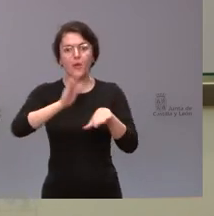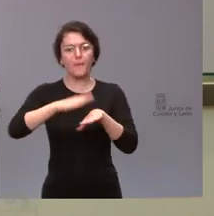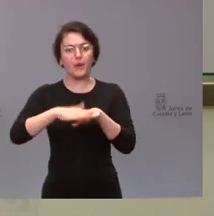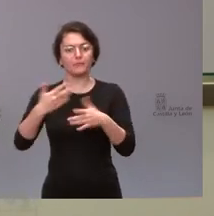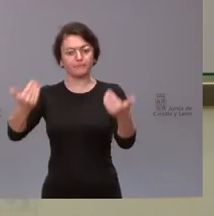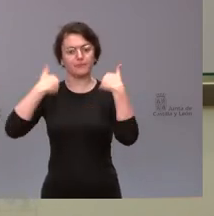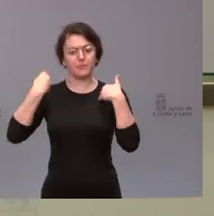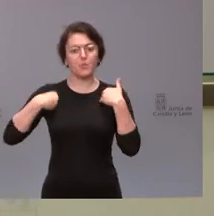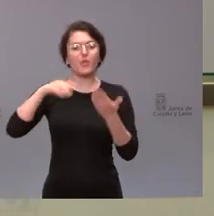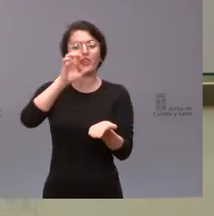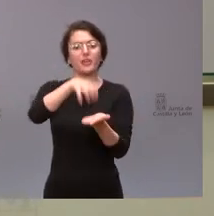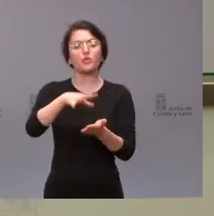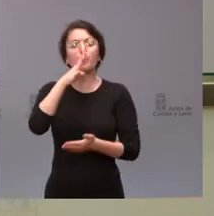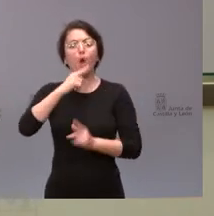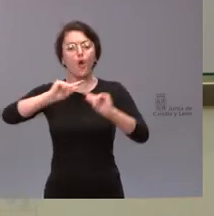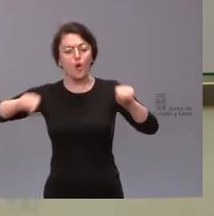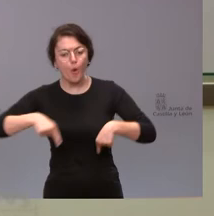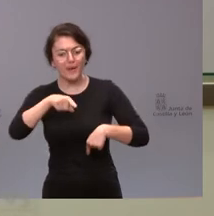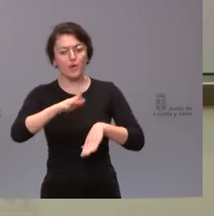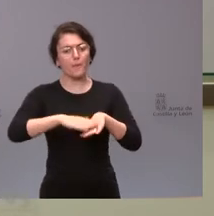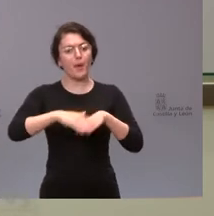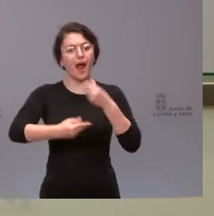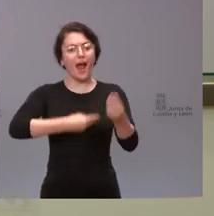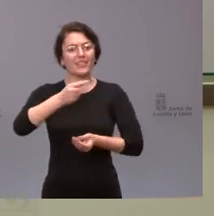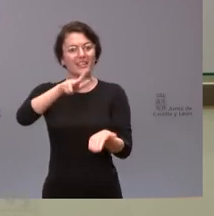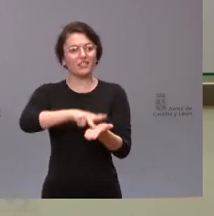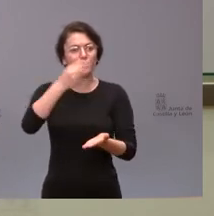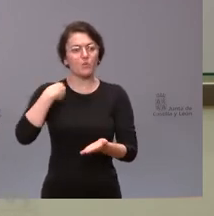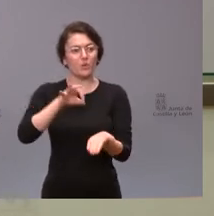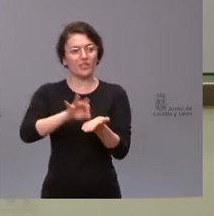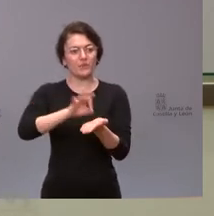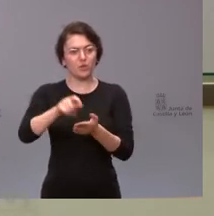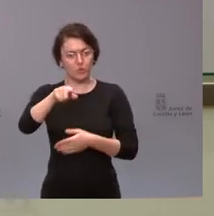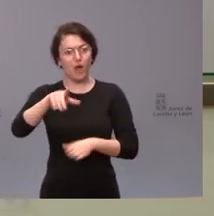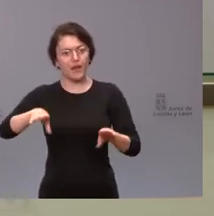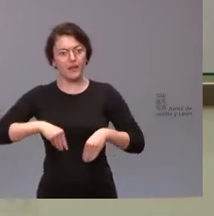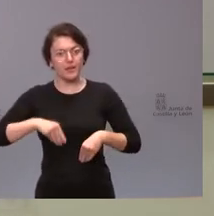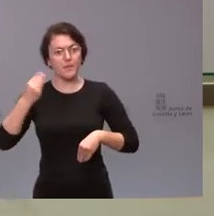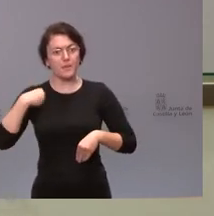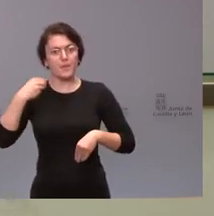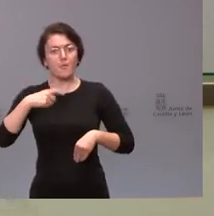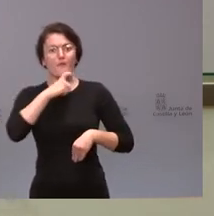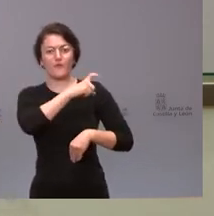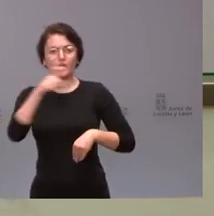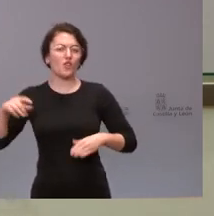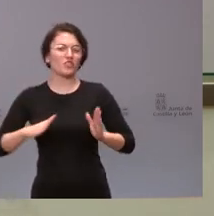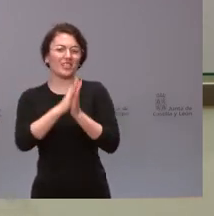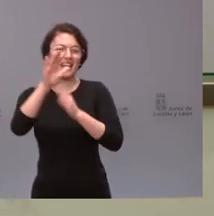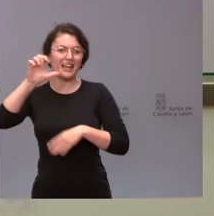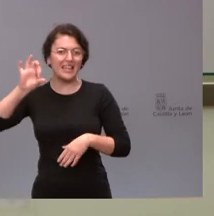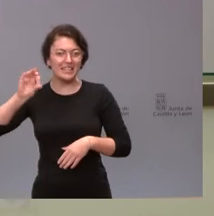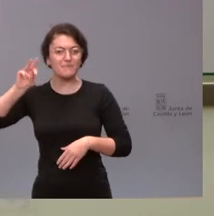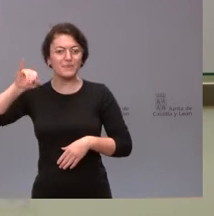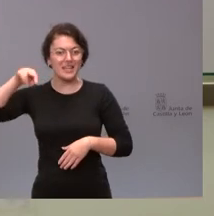sacar a licitación el servicio y si están conformes con la elección de la fundación de la Santa Espina que es quien ha propuesto a la fundación educativa